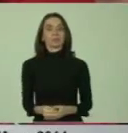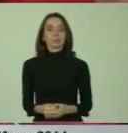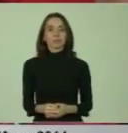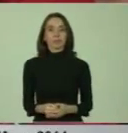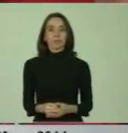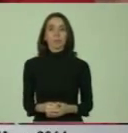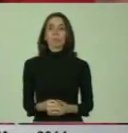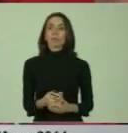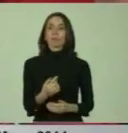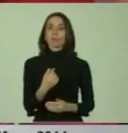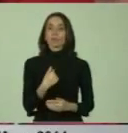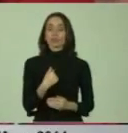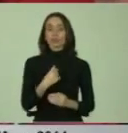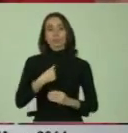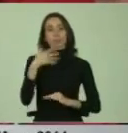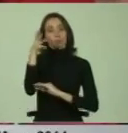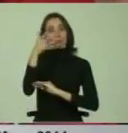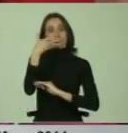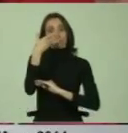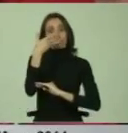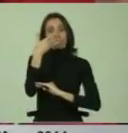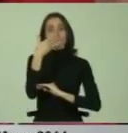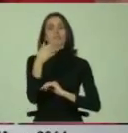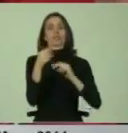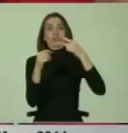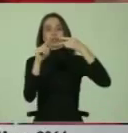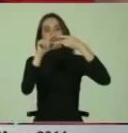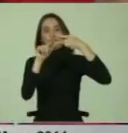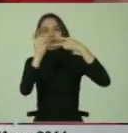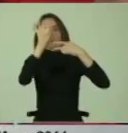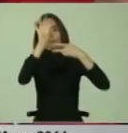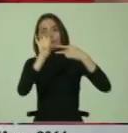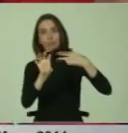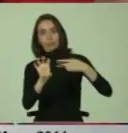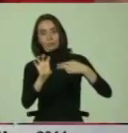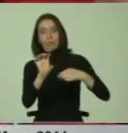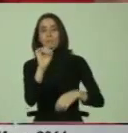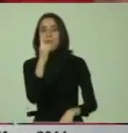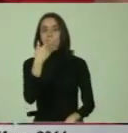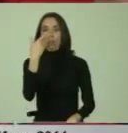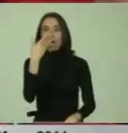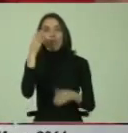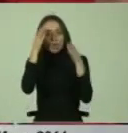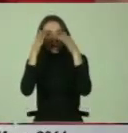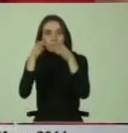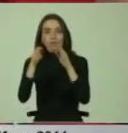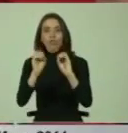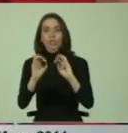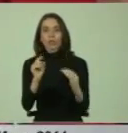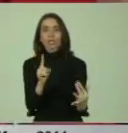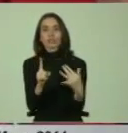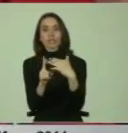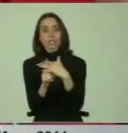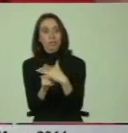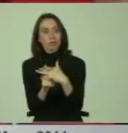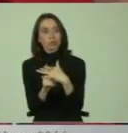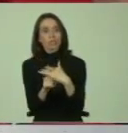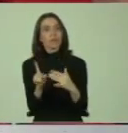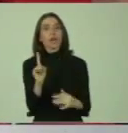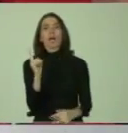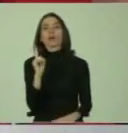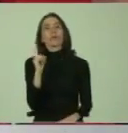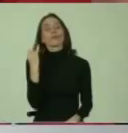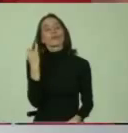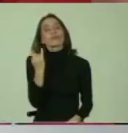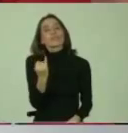presentación yo la voy a organizar en dos partes. En un primer momento voy a hablar del enfoque de la educación inclusiva, porque no siempre hay